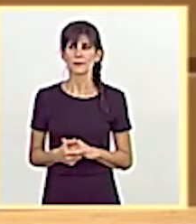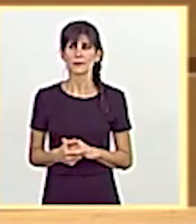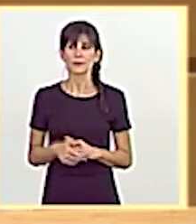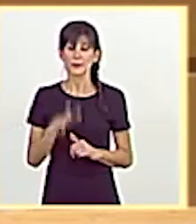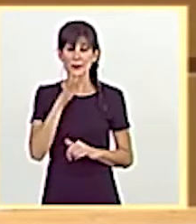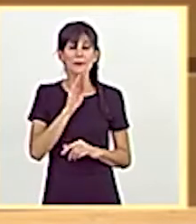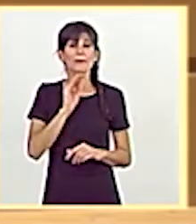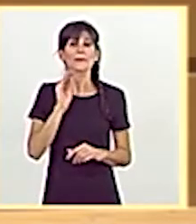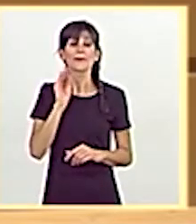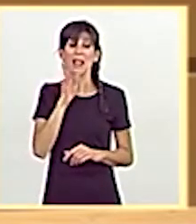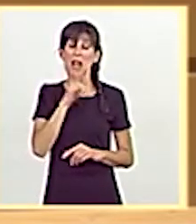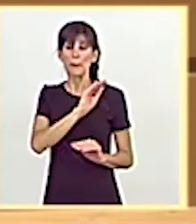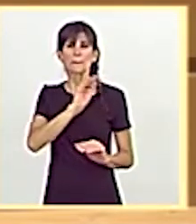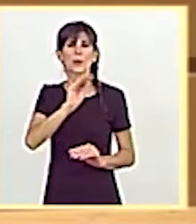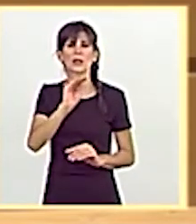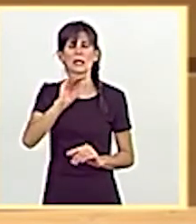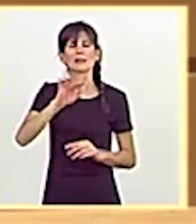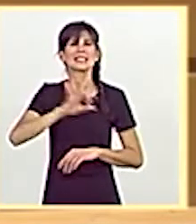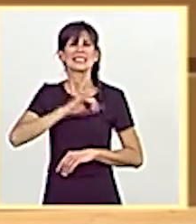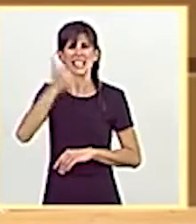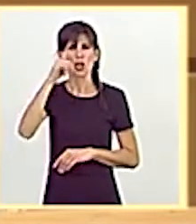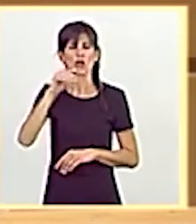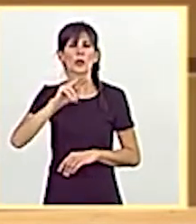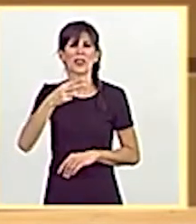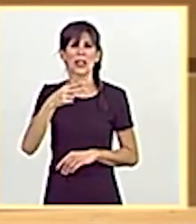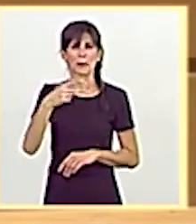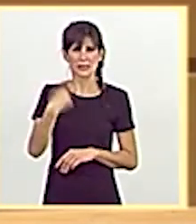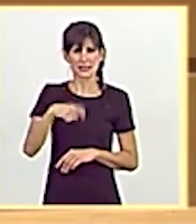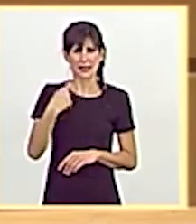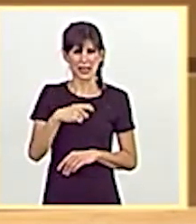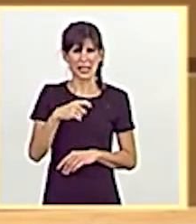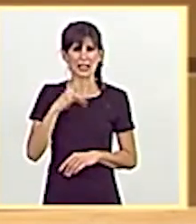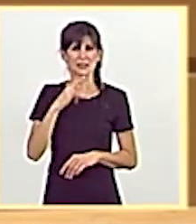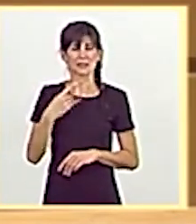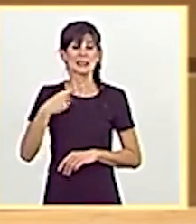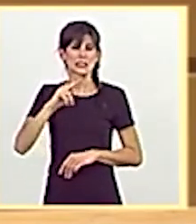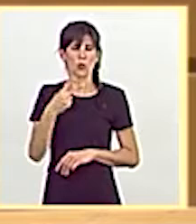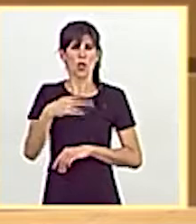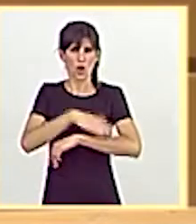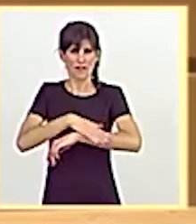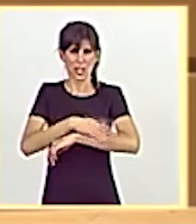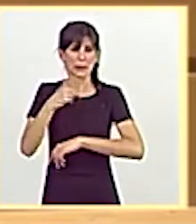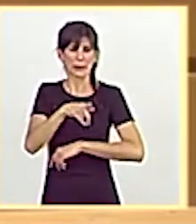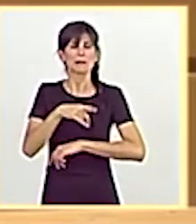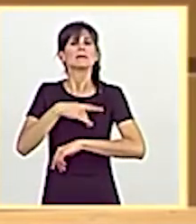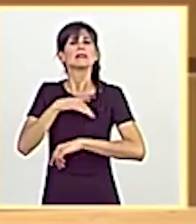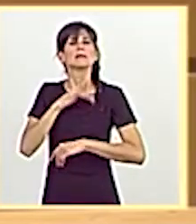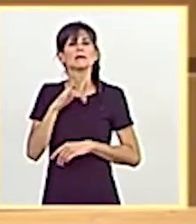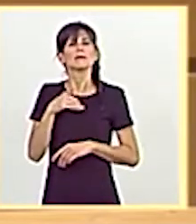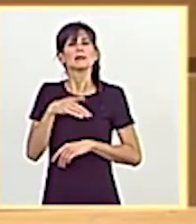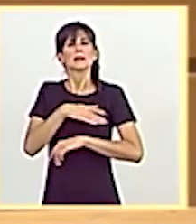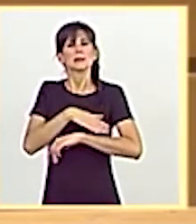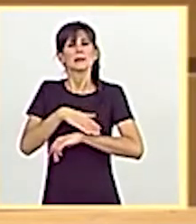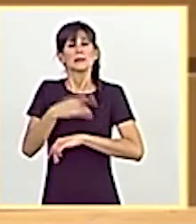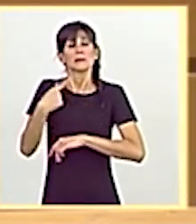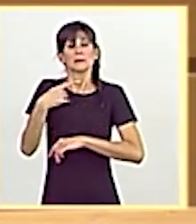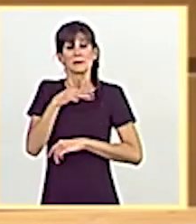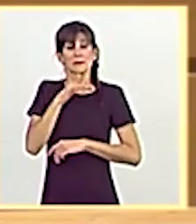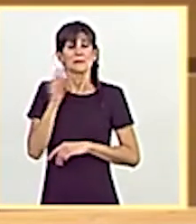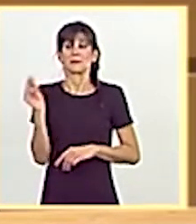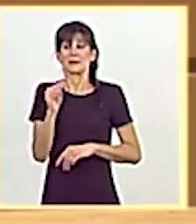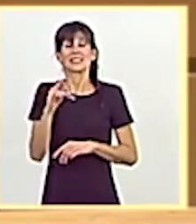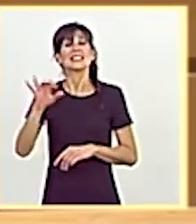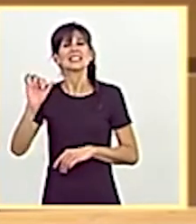...eligidas al señor vicepresidente segundo del Gobierno y ministro de Derechos Sociales de Agenda 2030. Pregunta del senador